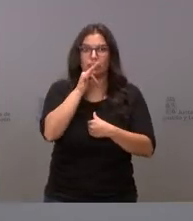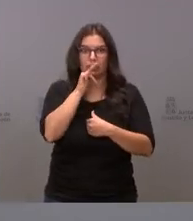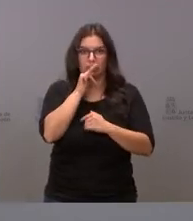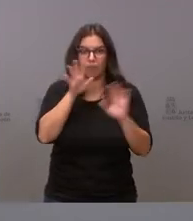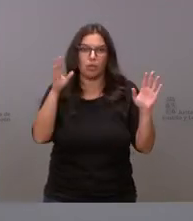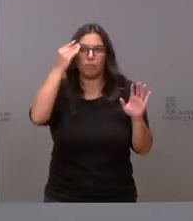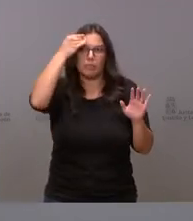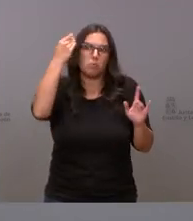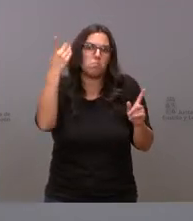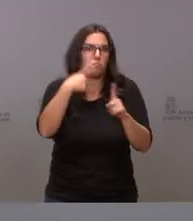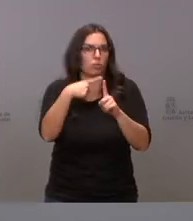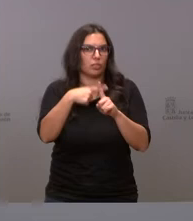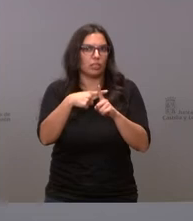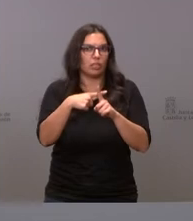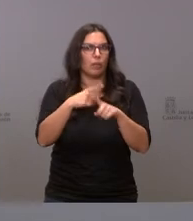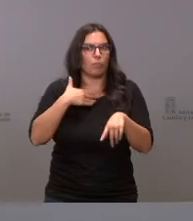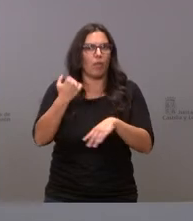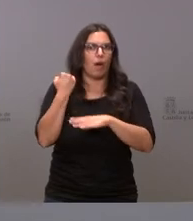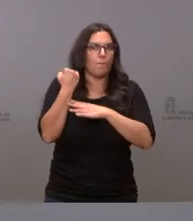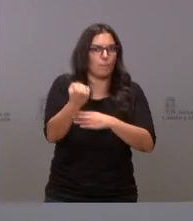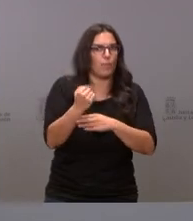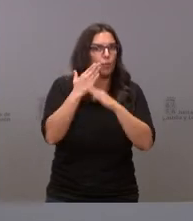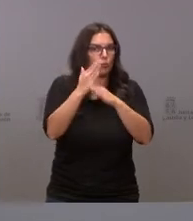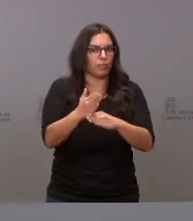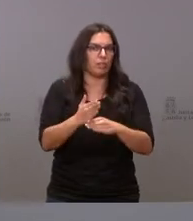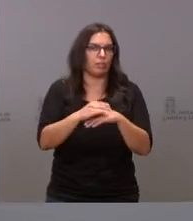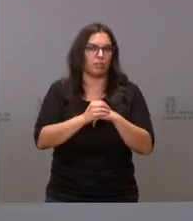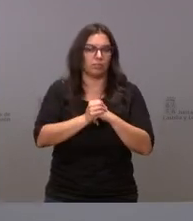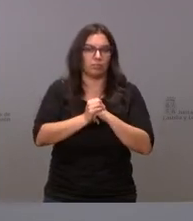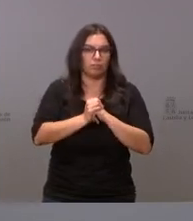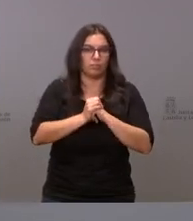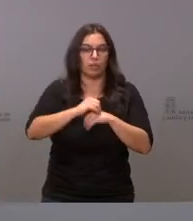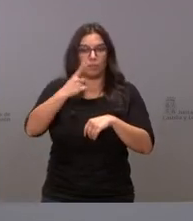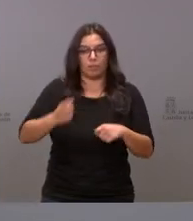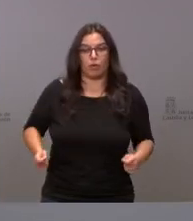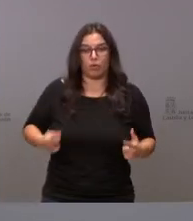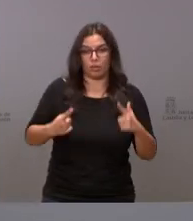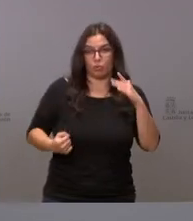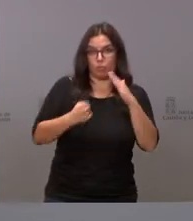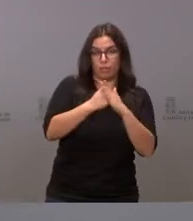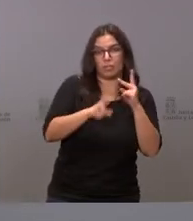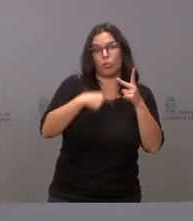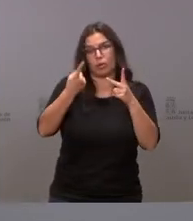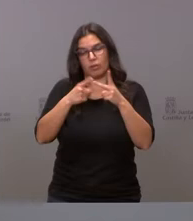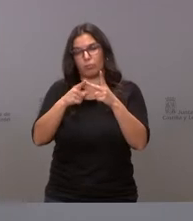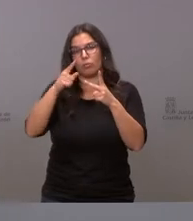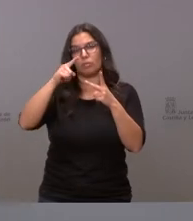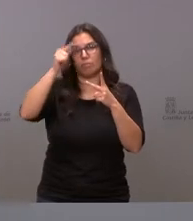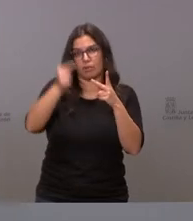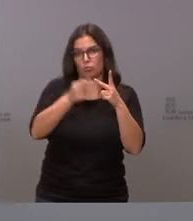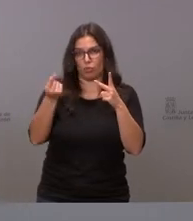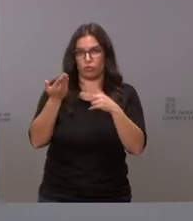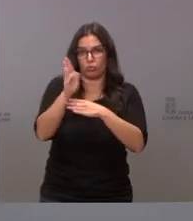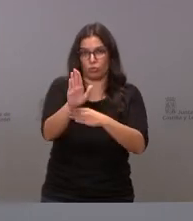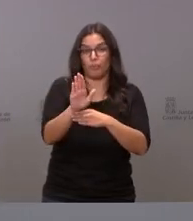optimistas en el sentido de que pueda apoyarse primero este techo de gasto y después el proyecto de presupuestos nosotros tenemos